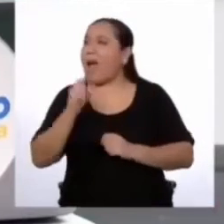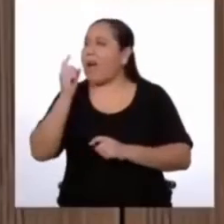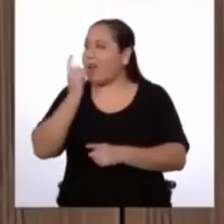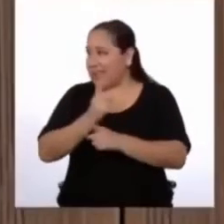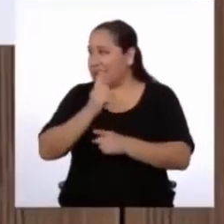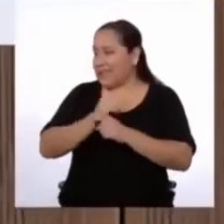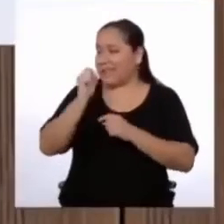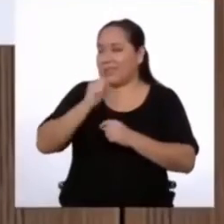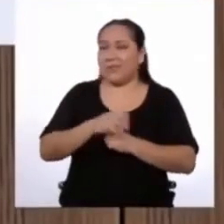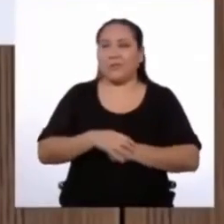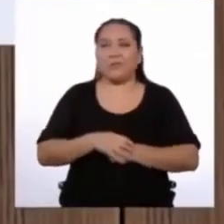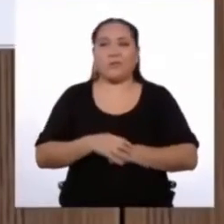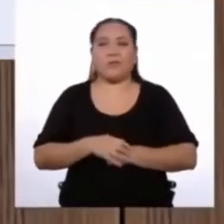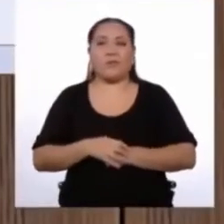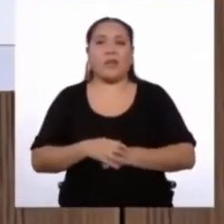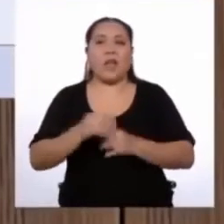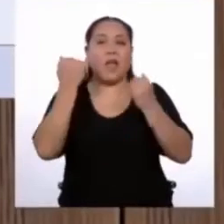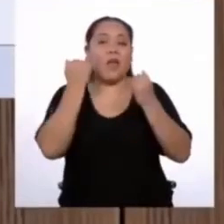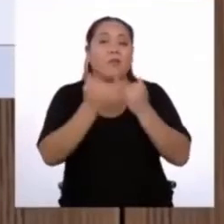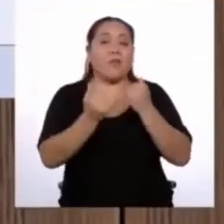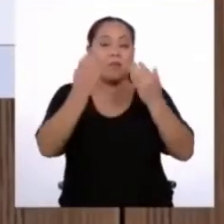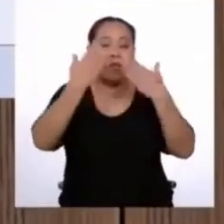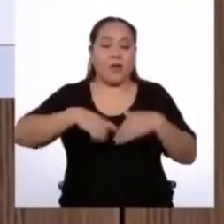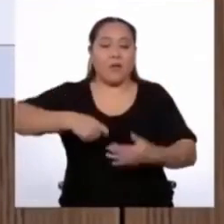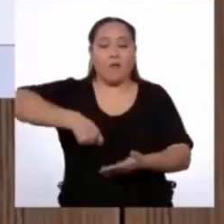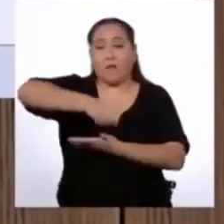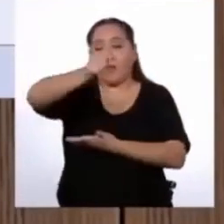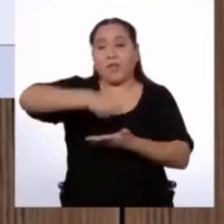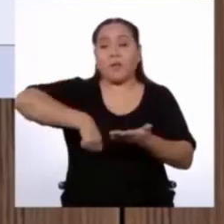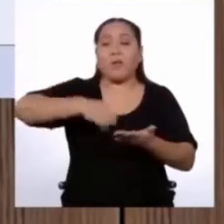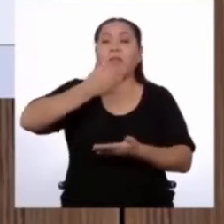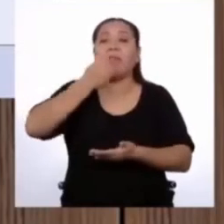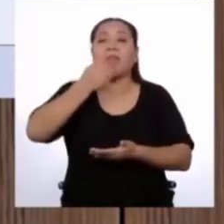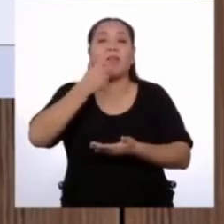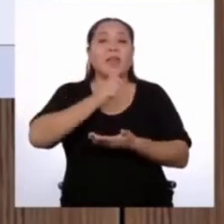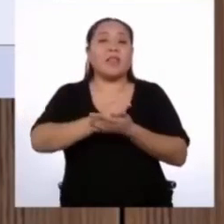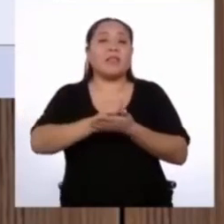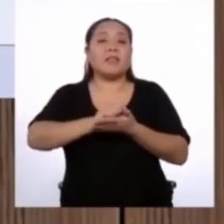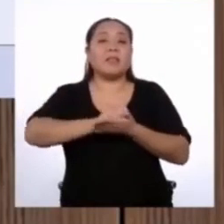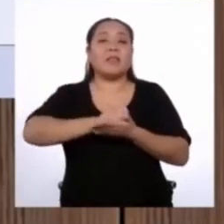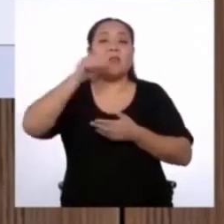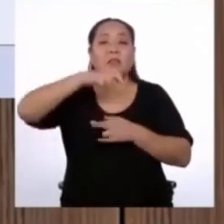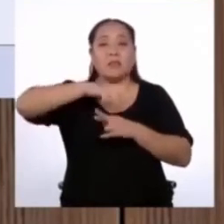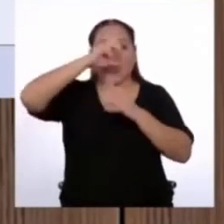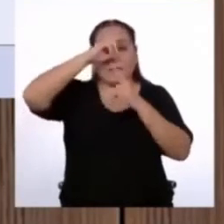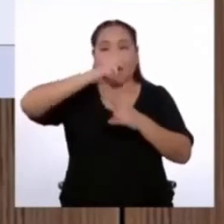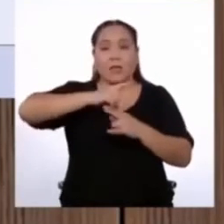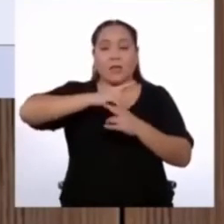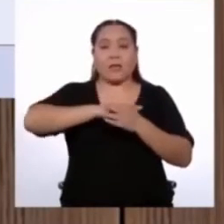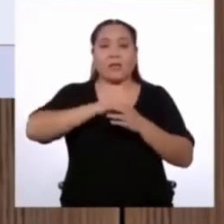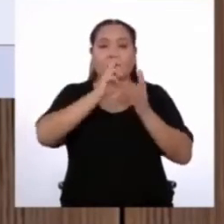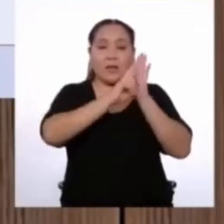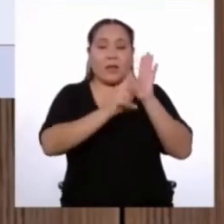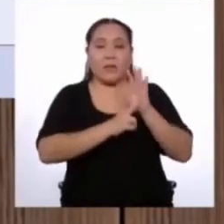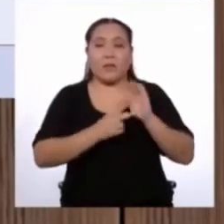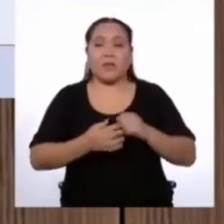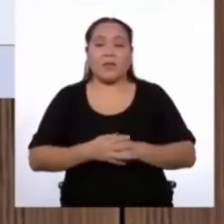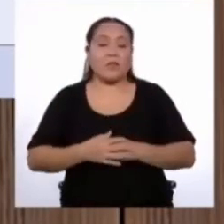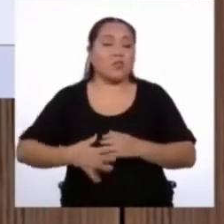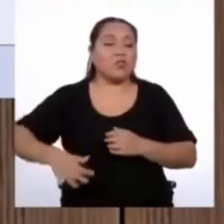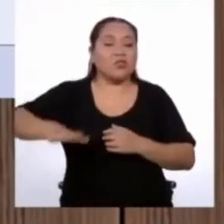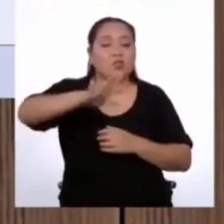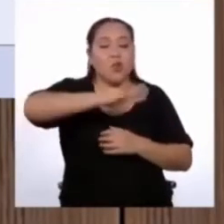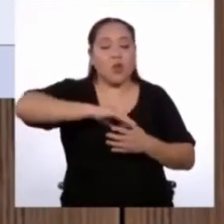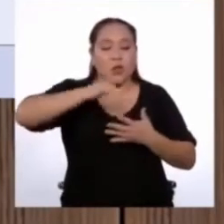refería. Bueno, y al final viene la firma de quien está emitiendo el reglamento. Bueno, Jonathan. Esas son todas las